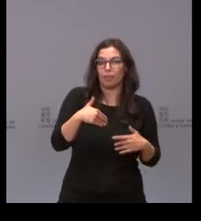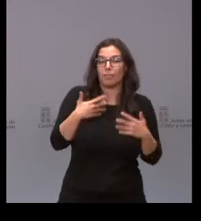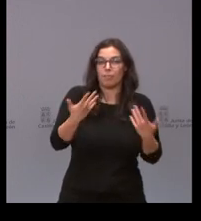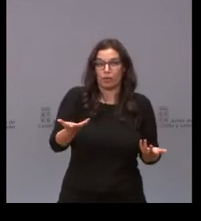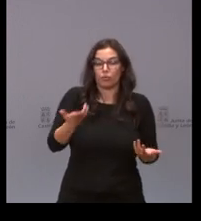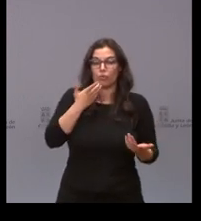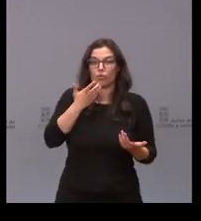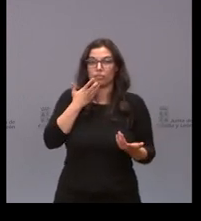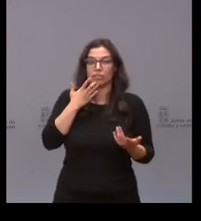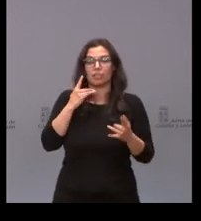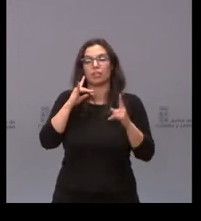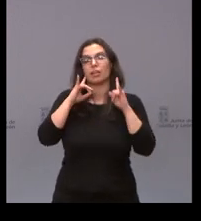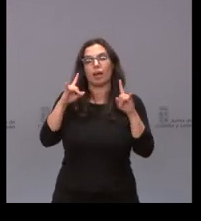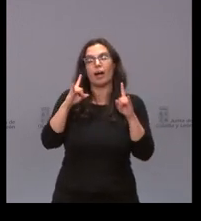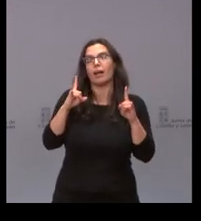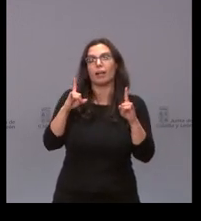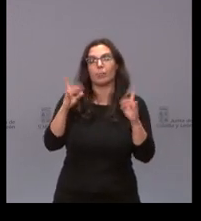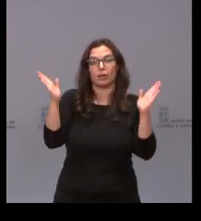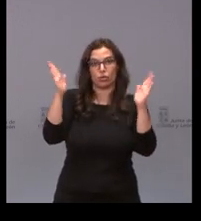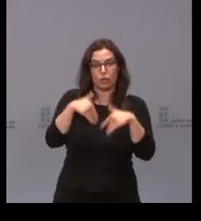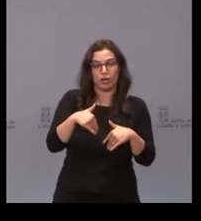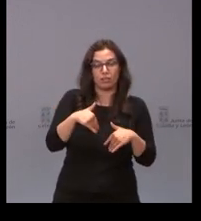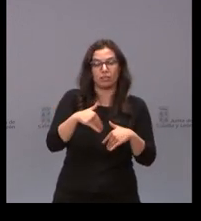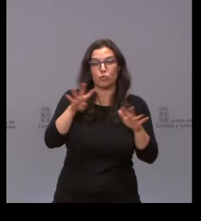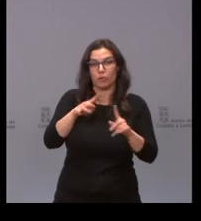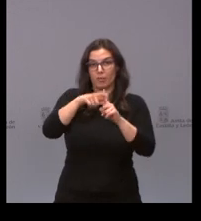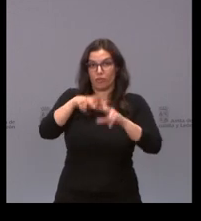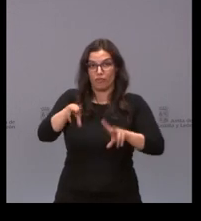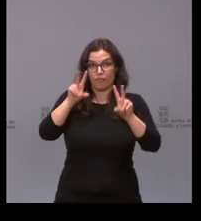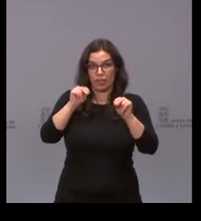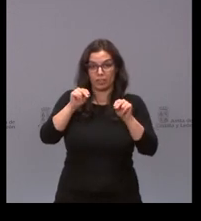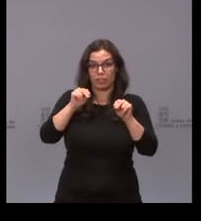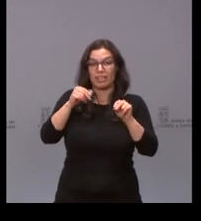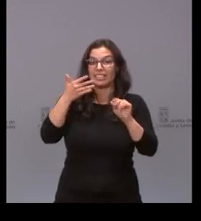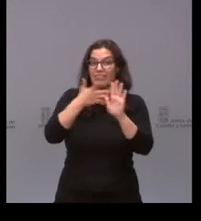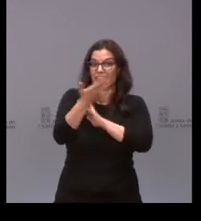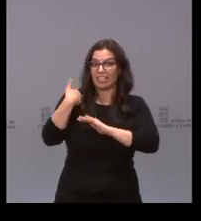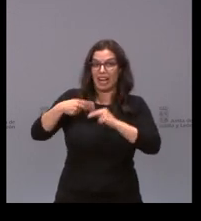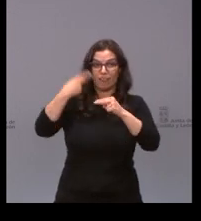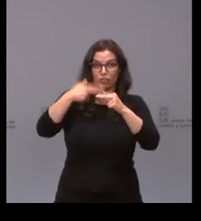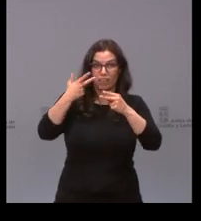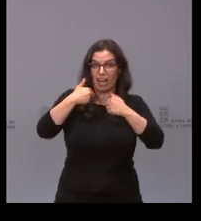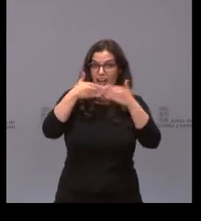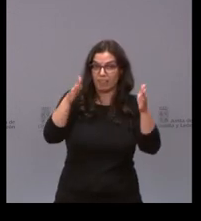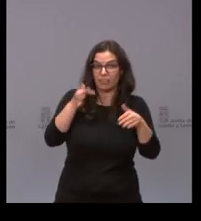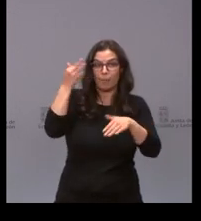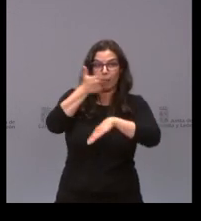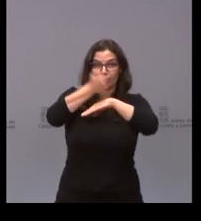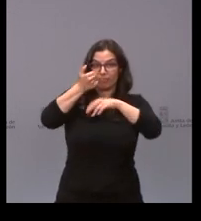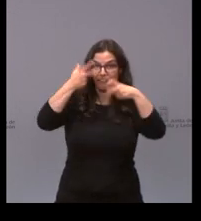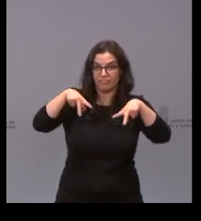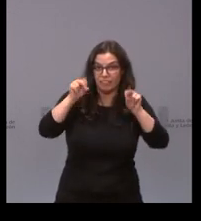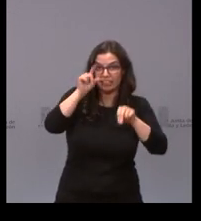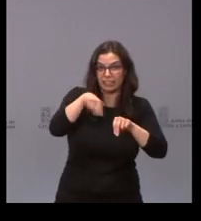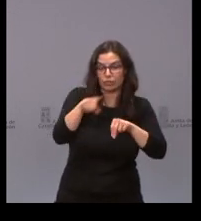tanto el cierre perimetral como el toque de queda de Cainel 9 de mayo en Castilla y León y luego una valoración sobre el pasaporte COVID si es posible